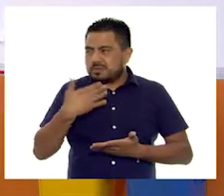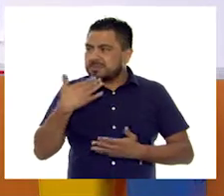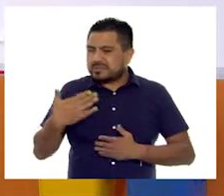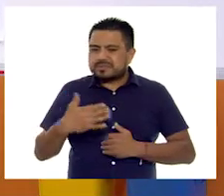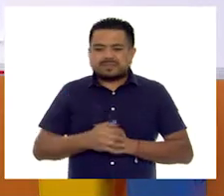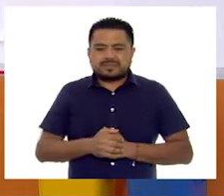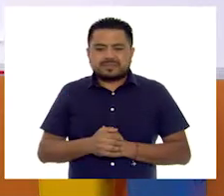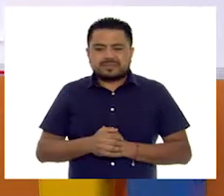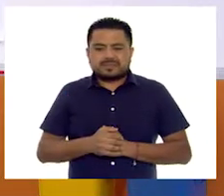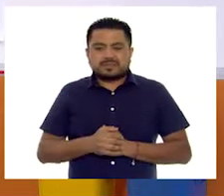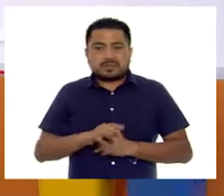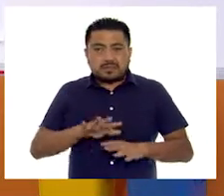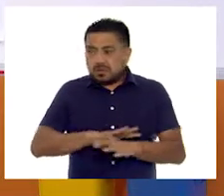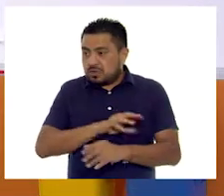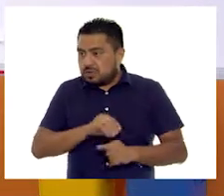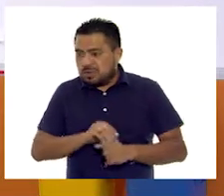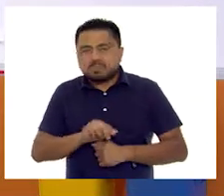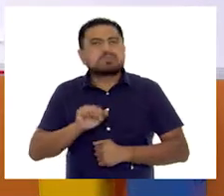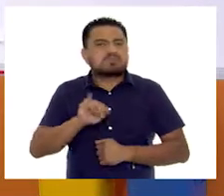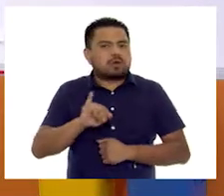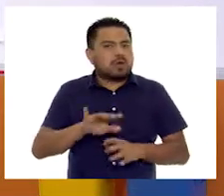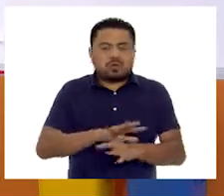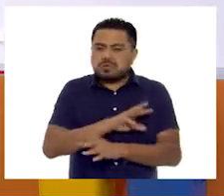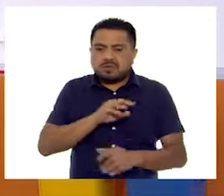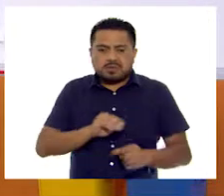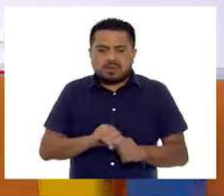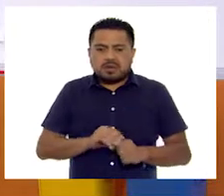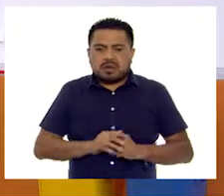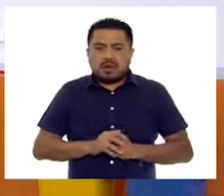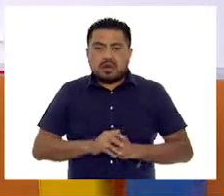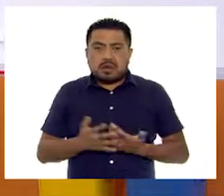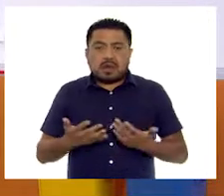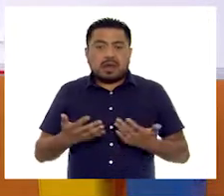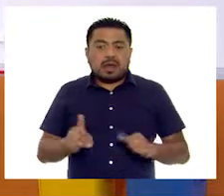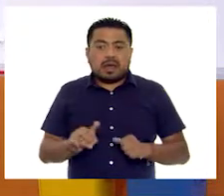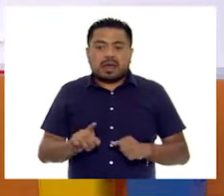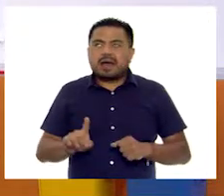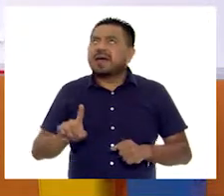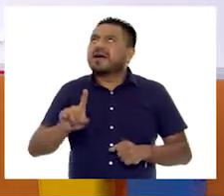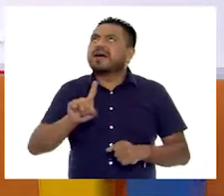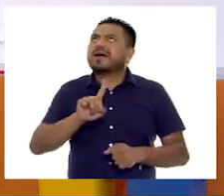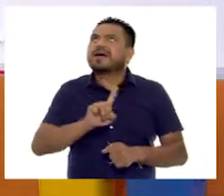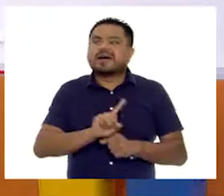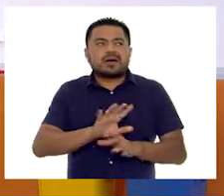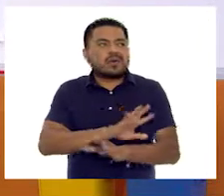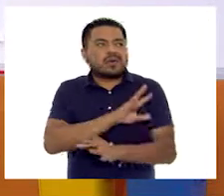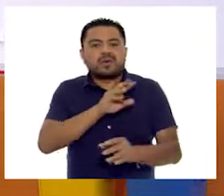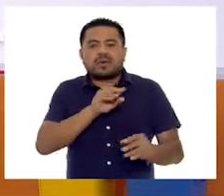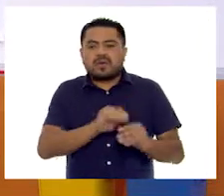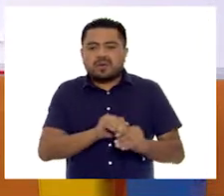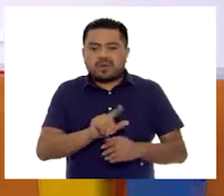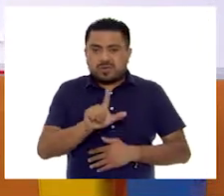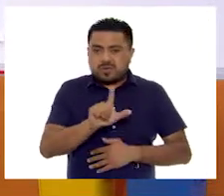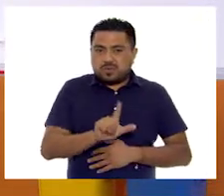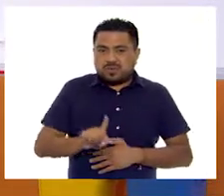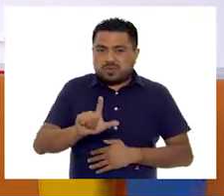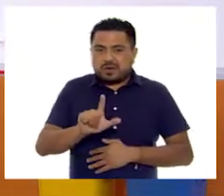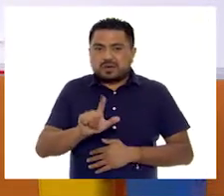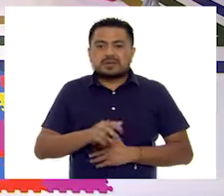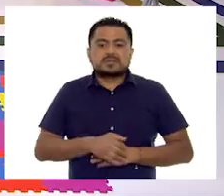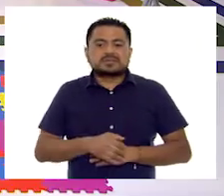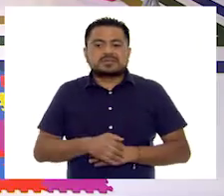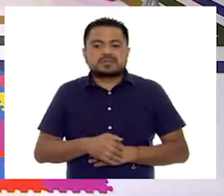¿Y ya es todo? Es todo. Ya tenemos entonces completos los días. Lunes.